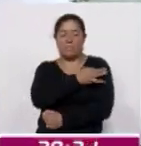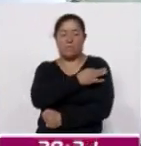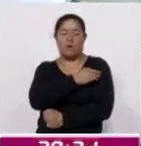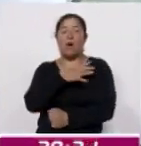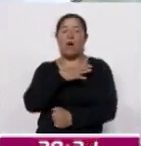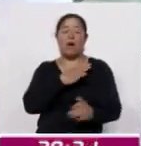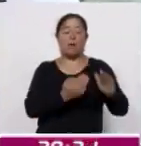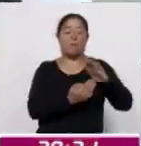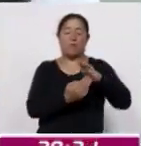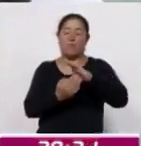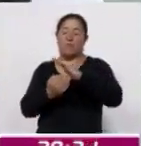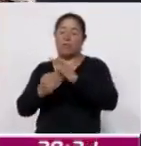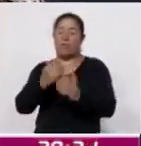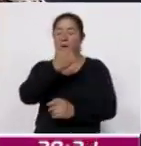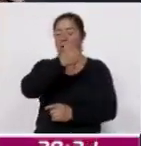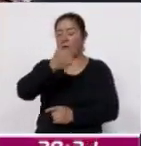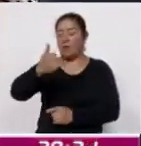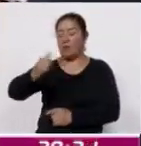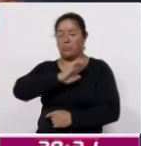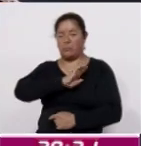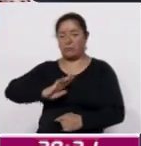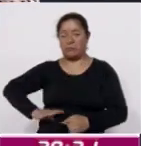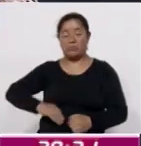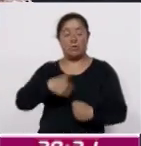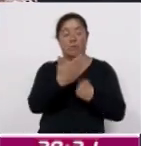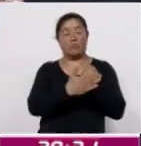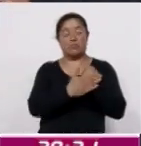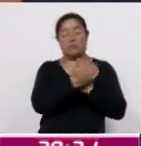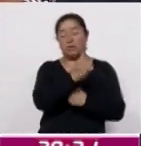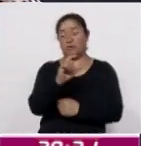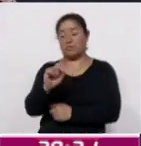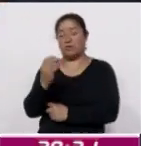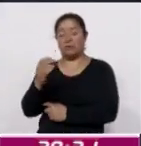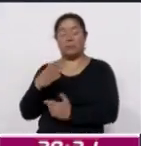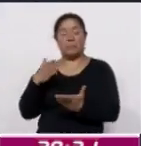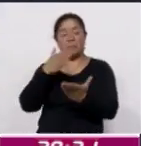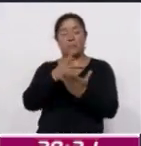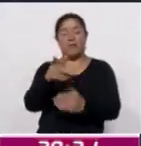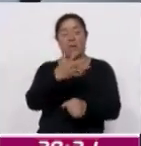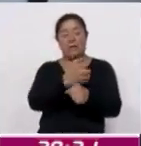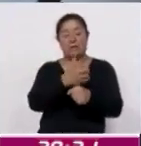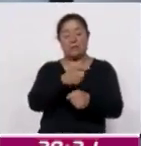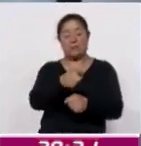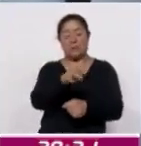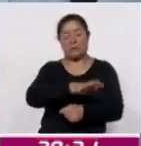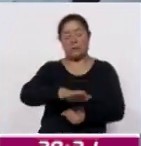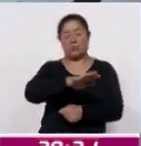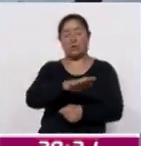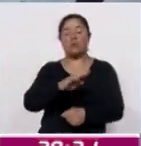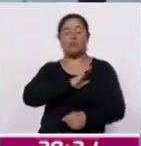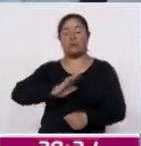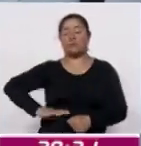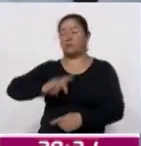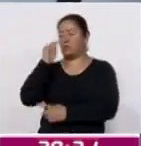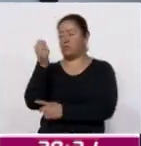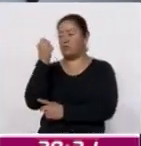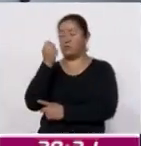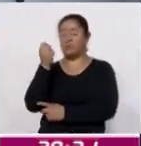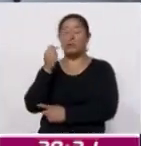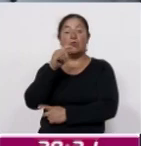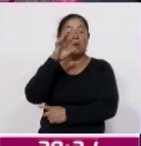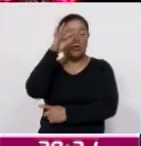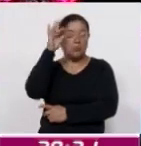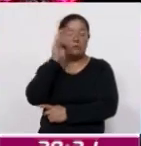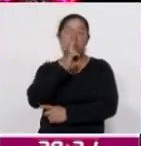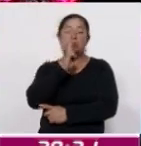se instalarán en sus municipios. Para este 29 de agosto, la brigada visitará la quinta sección del municipio de Teolocholco. Para Coracid Noticias, Edith